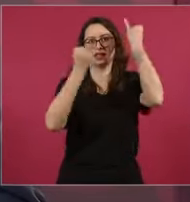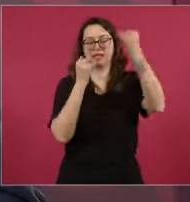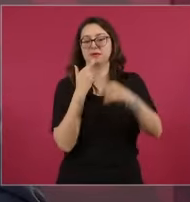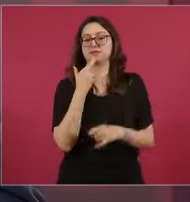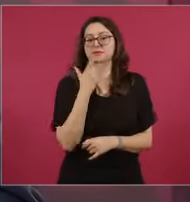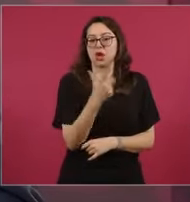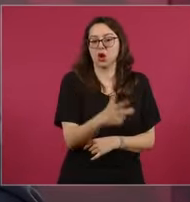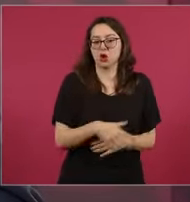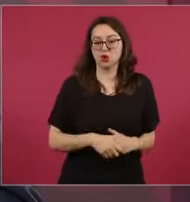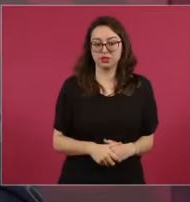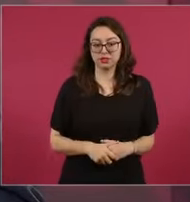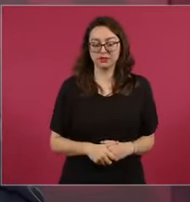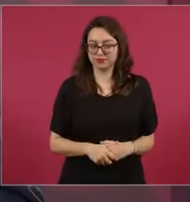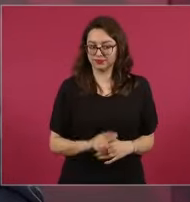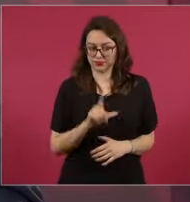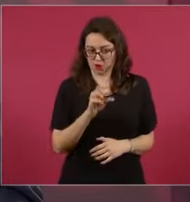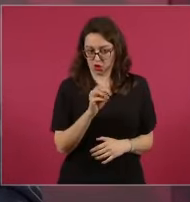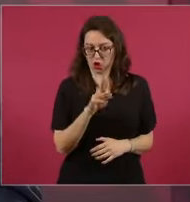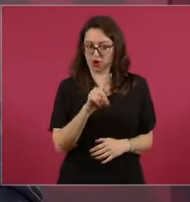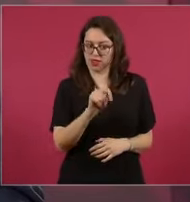ya lo dejaron atrás.